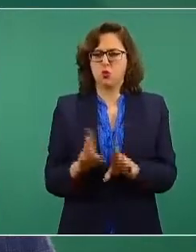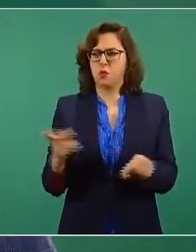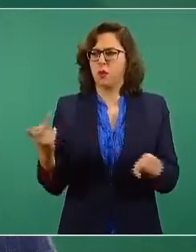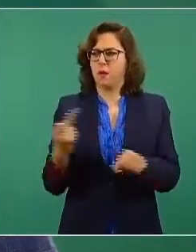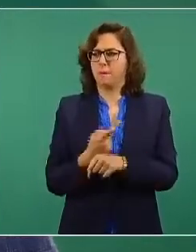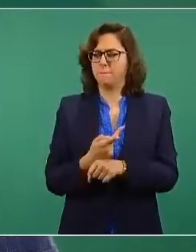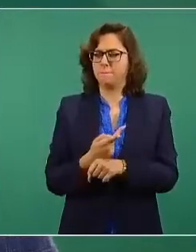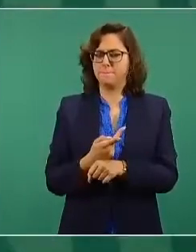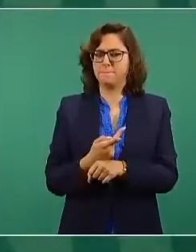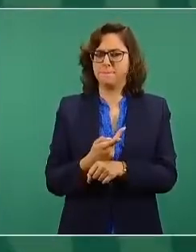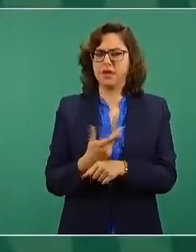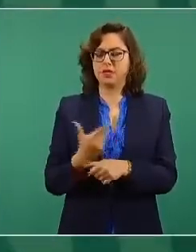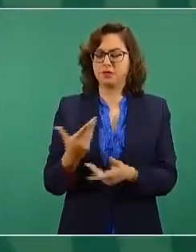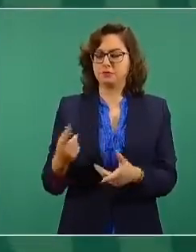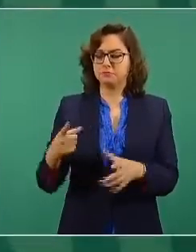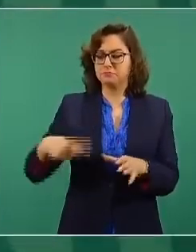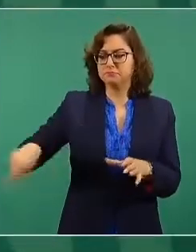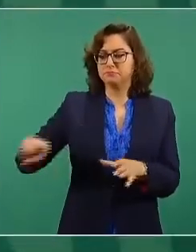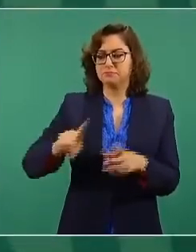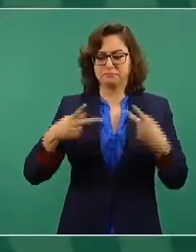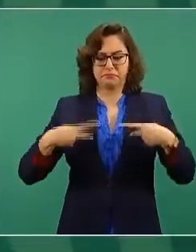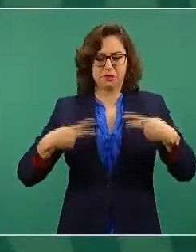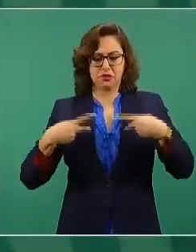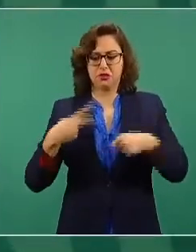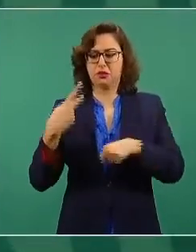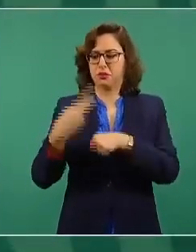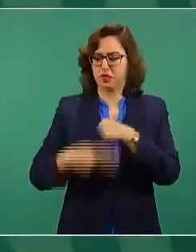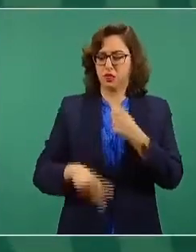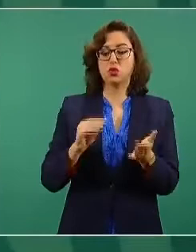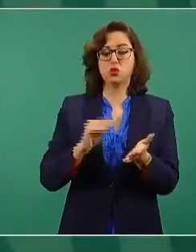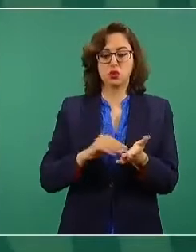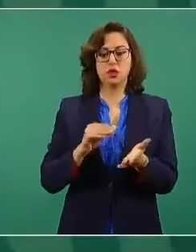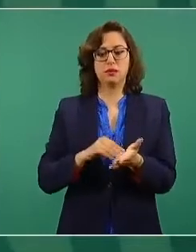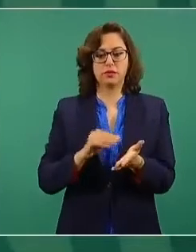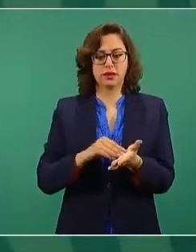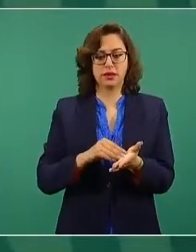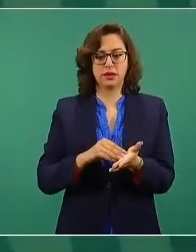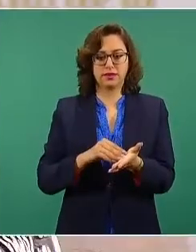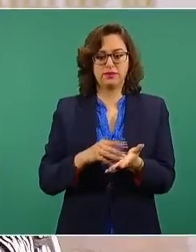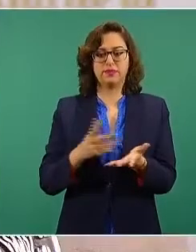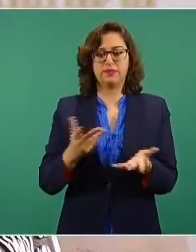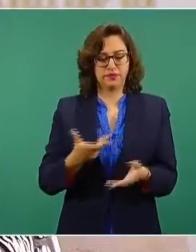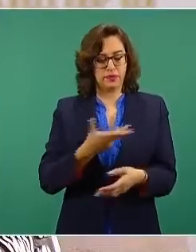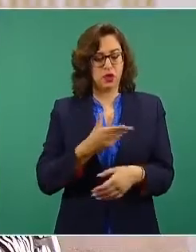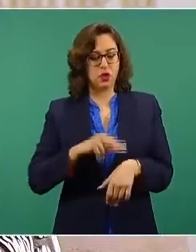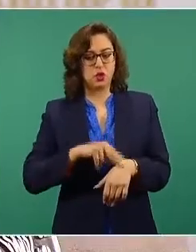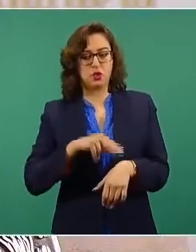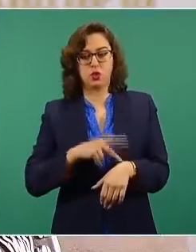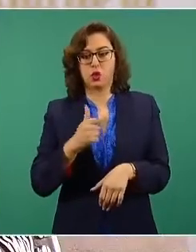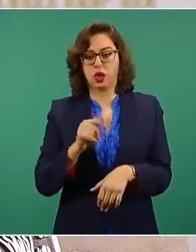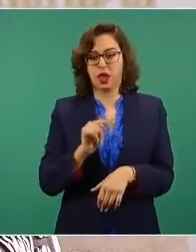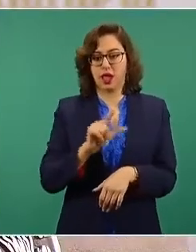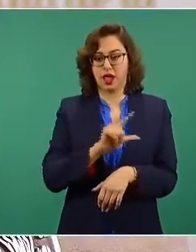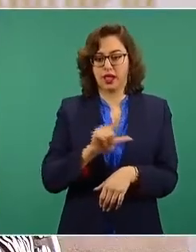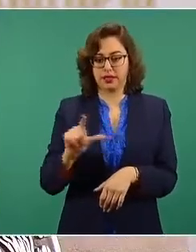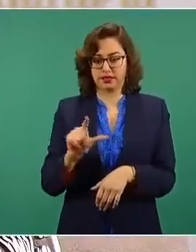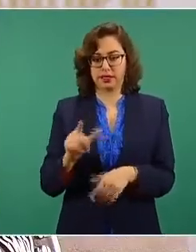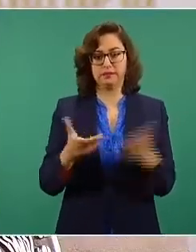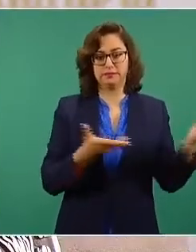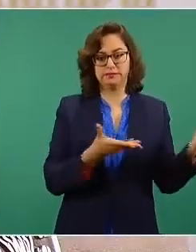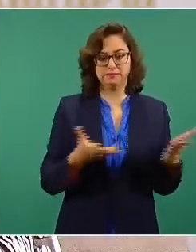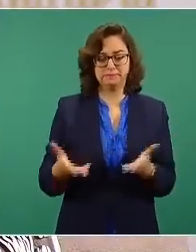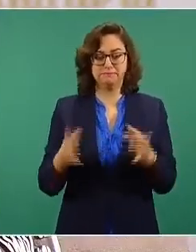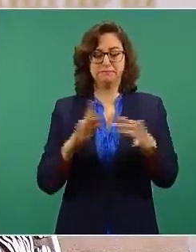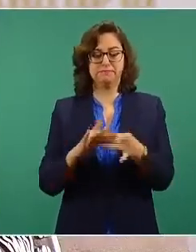riesgo, que son unos cuantos, en voz del doctor Hugo López-Gatell, quien también nos comunicará si se